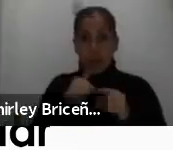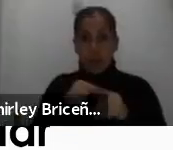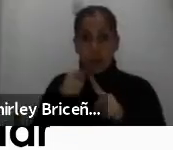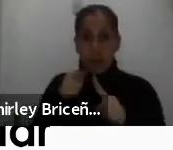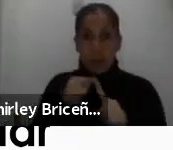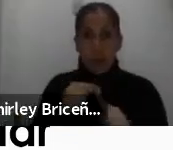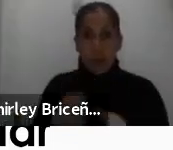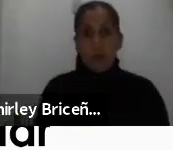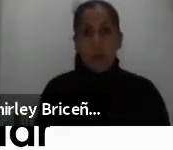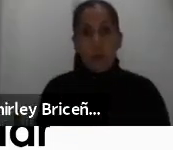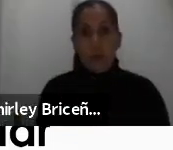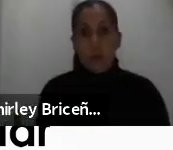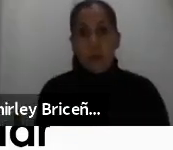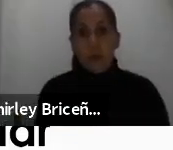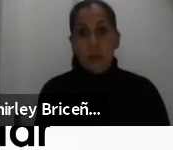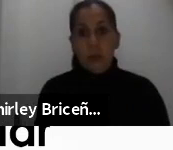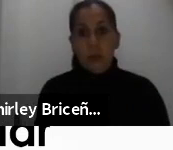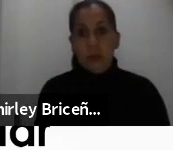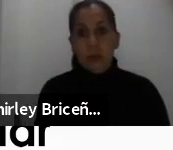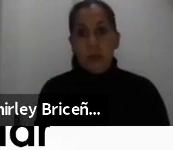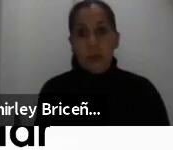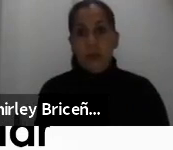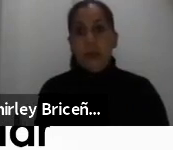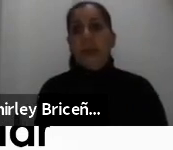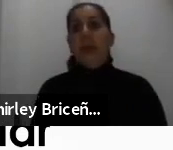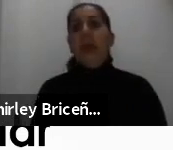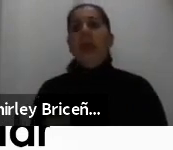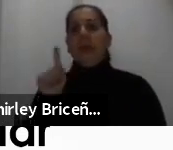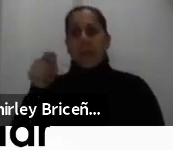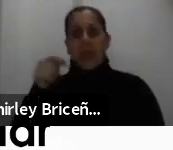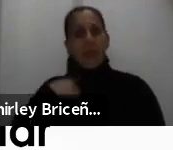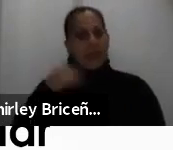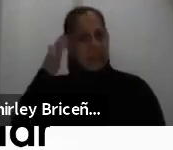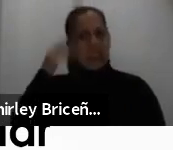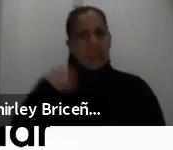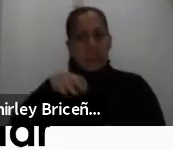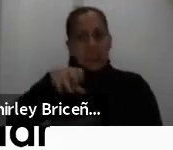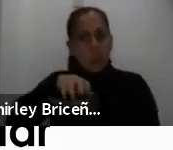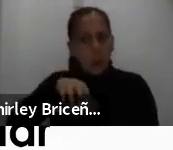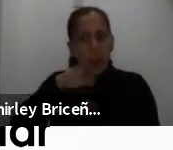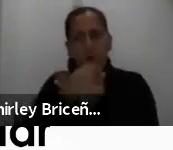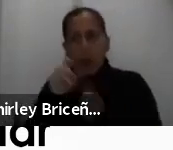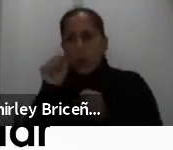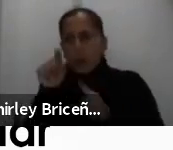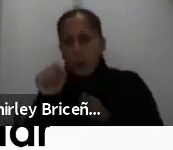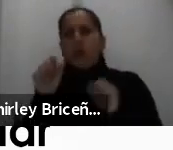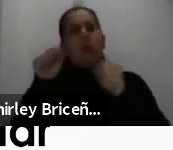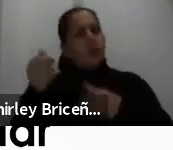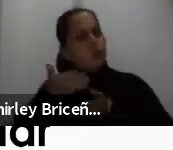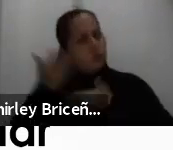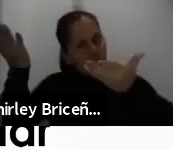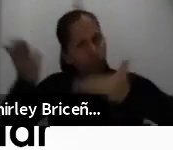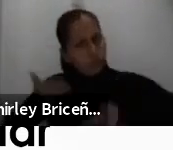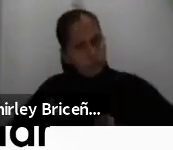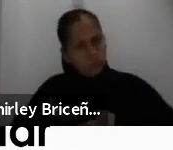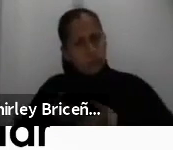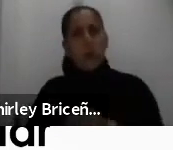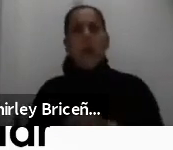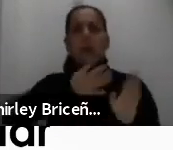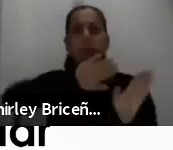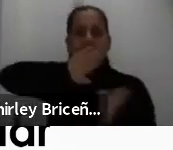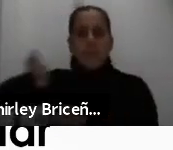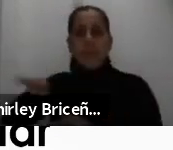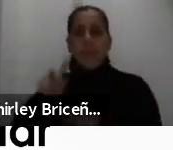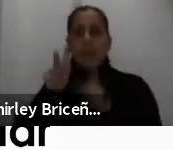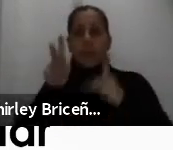siéntase acompañados y en la libertad de hacernos las preguntas que requieran. Entonces, bueno, para personas que trabajan por cuenta